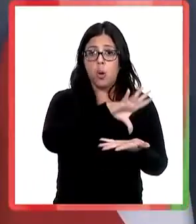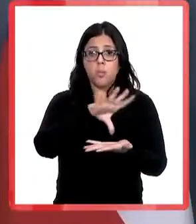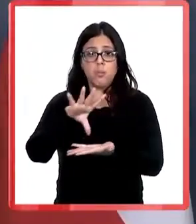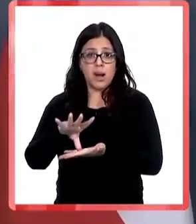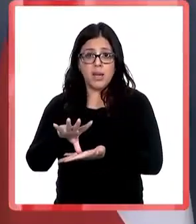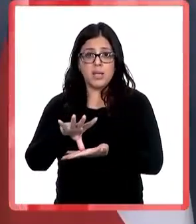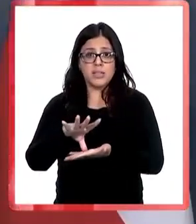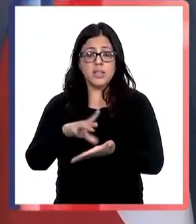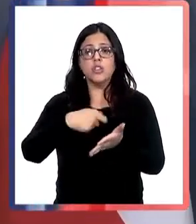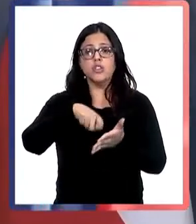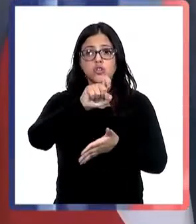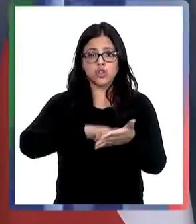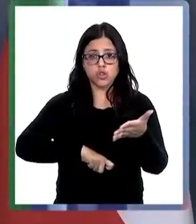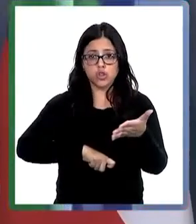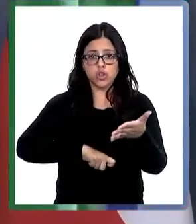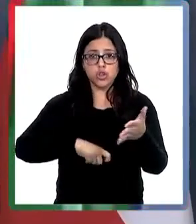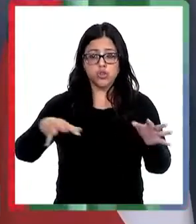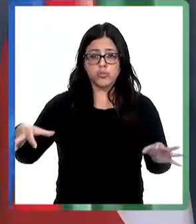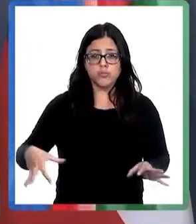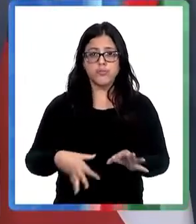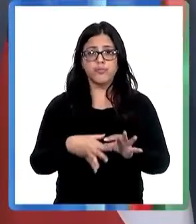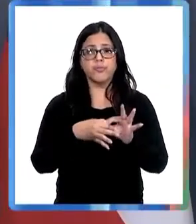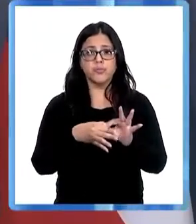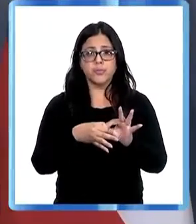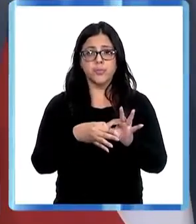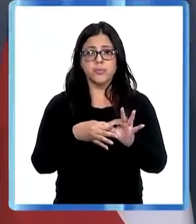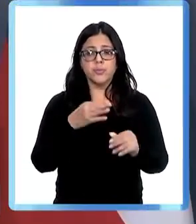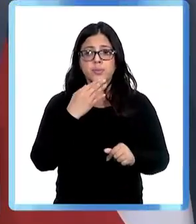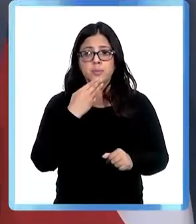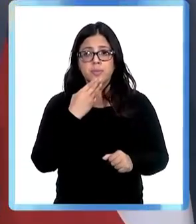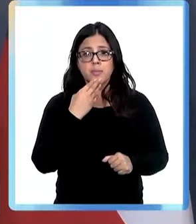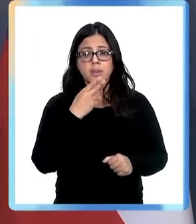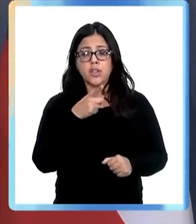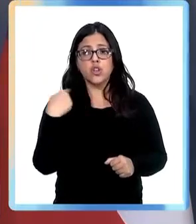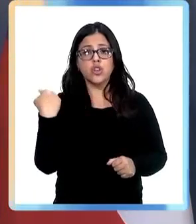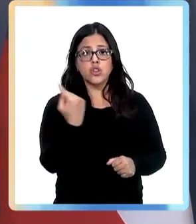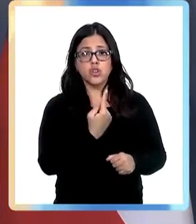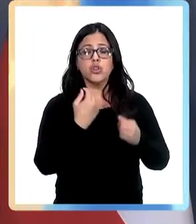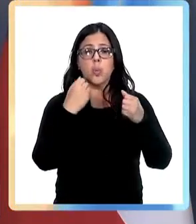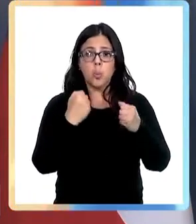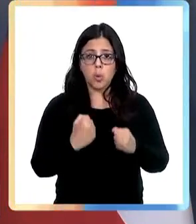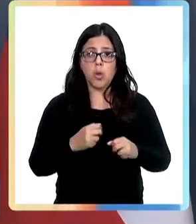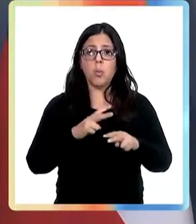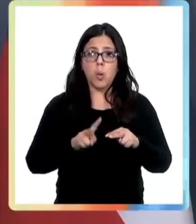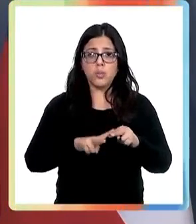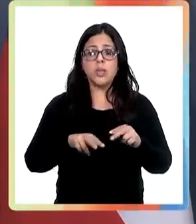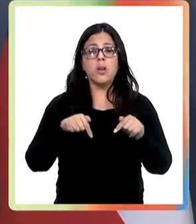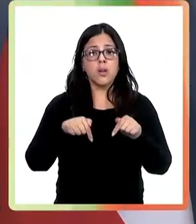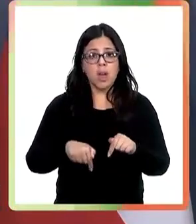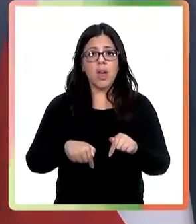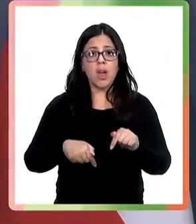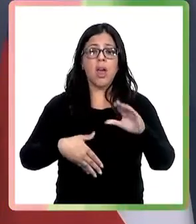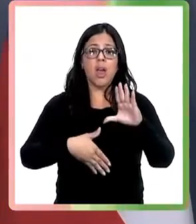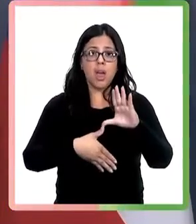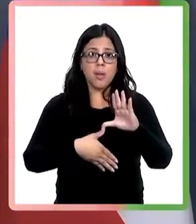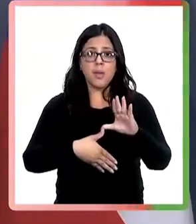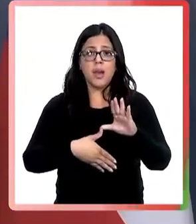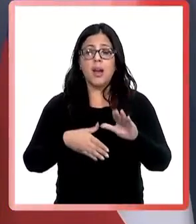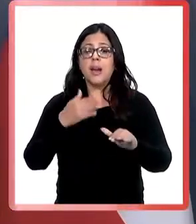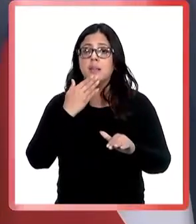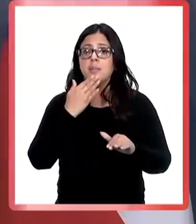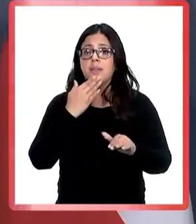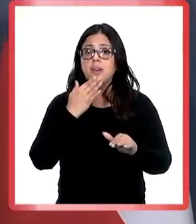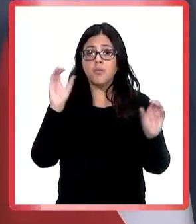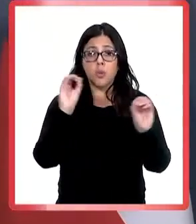estamos convencidos de que esta relación económica puede crecer todavía más y que nuestros dos países son socios